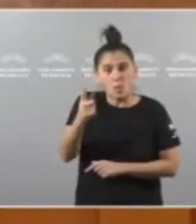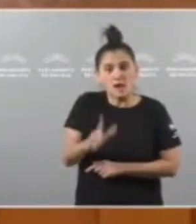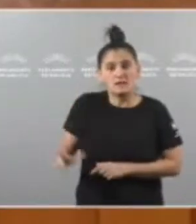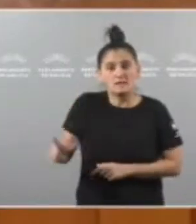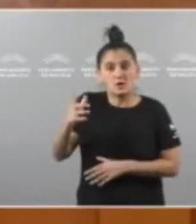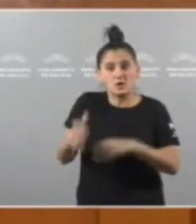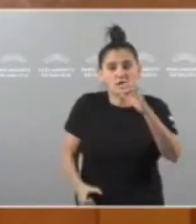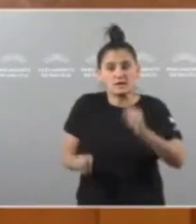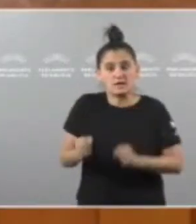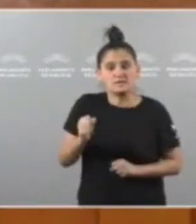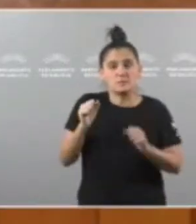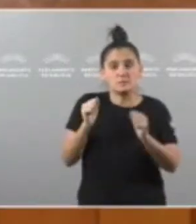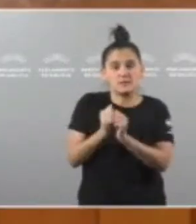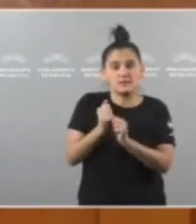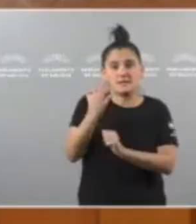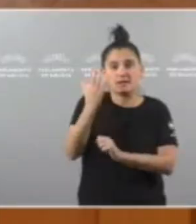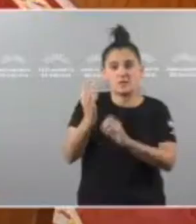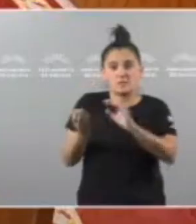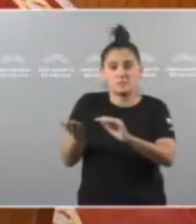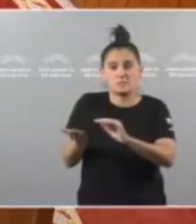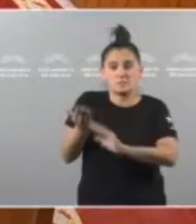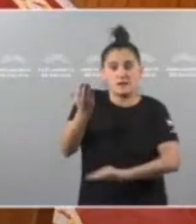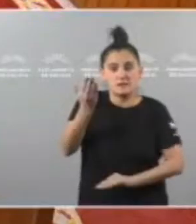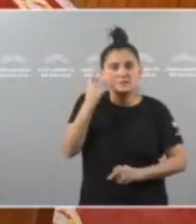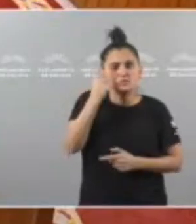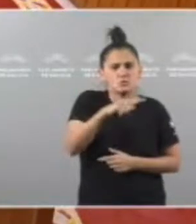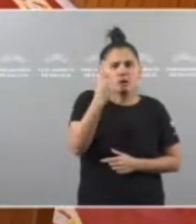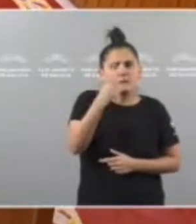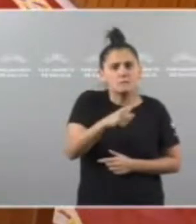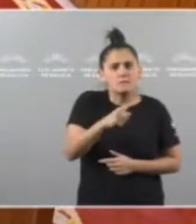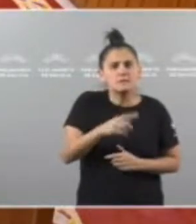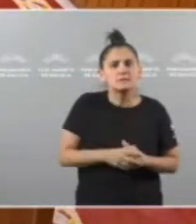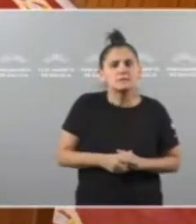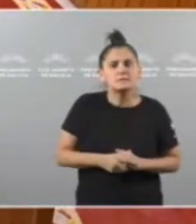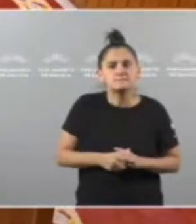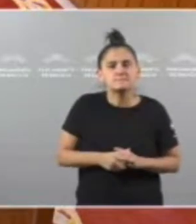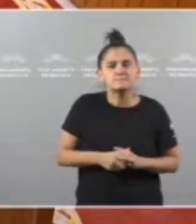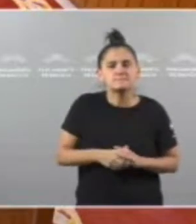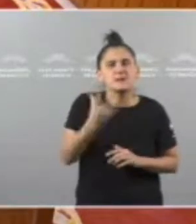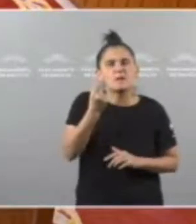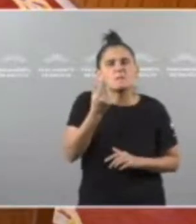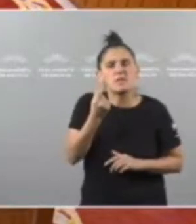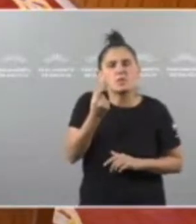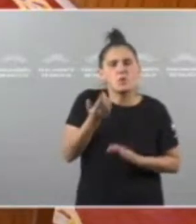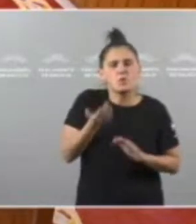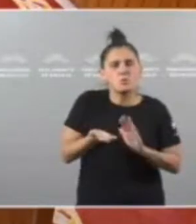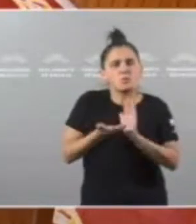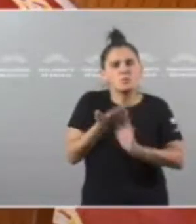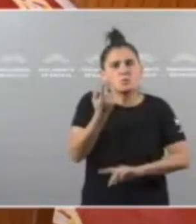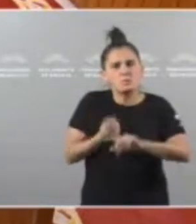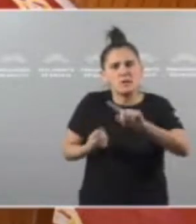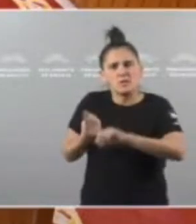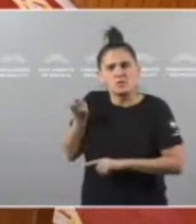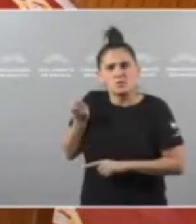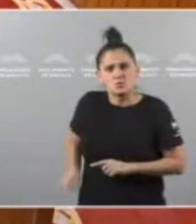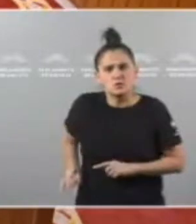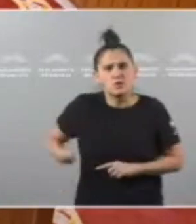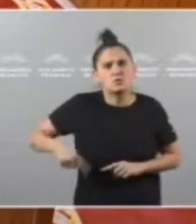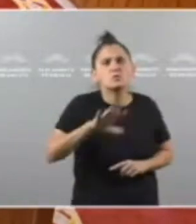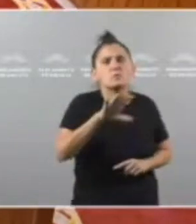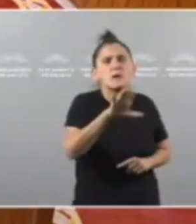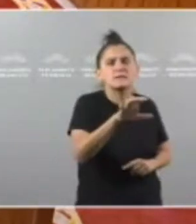Un 25% Saben canto subiron de media os salarios neste país?